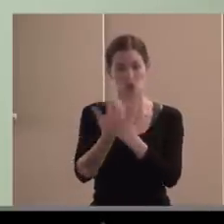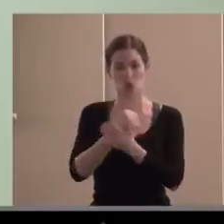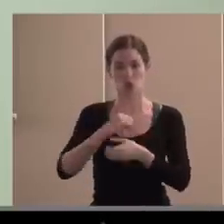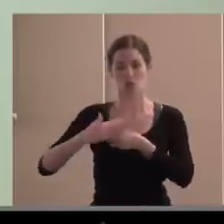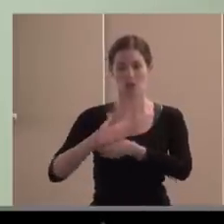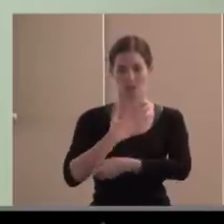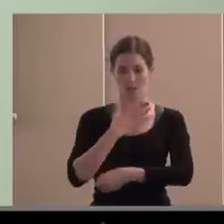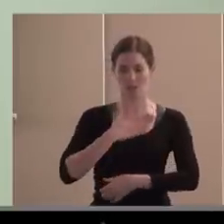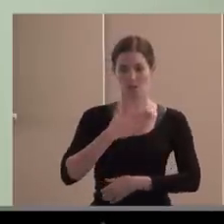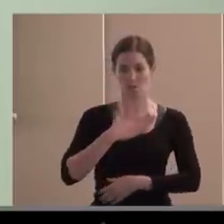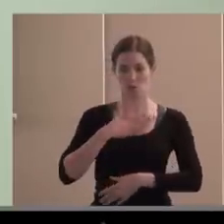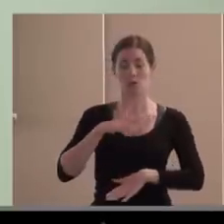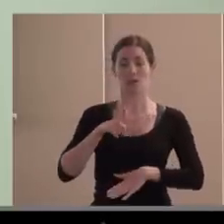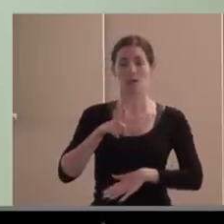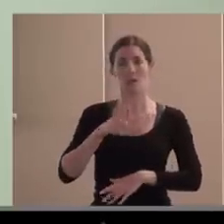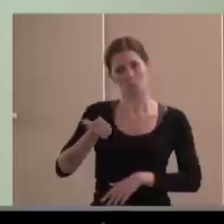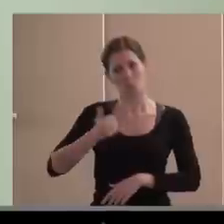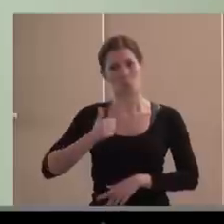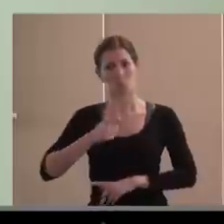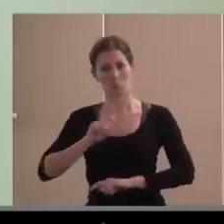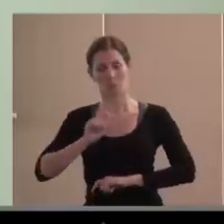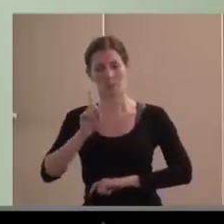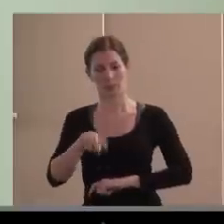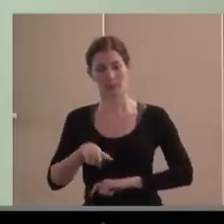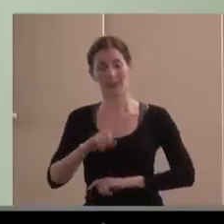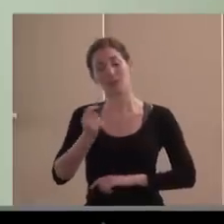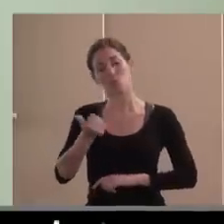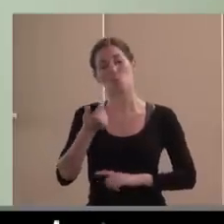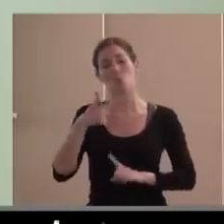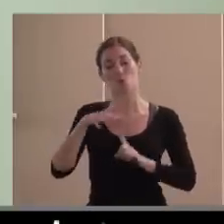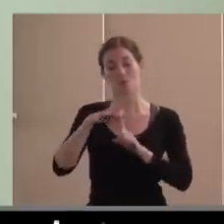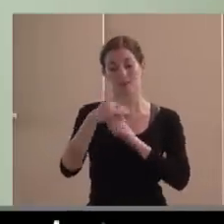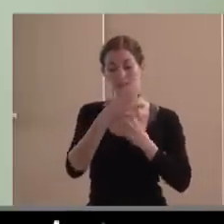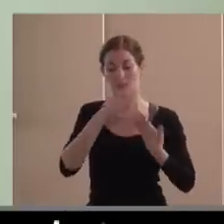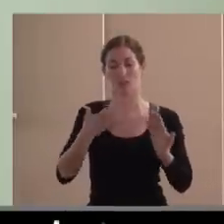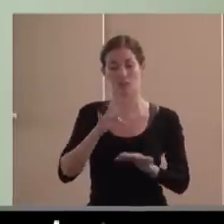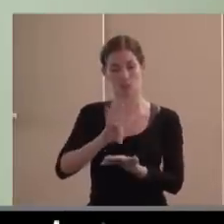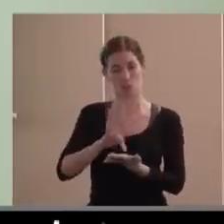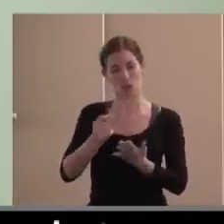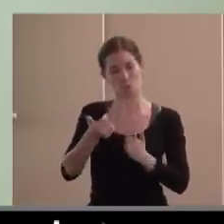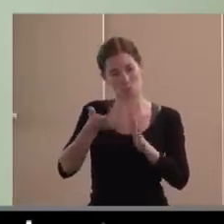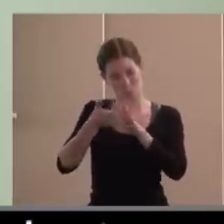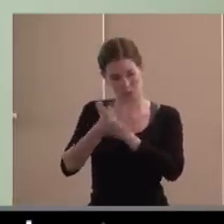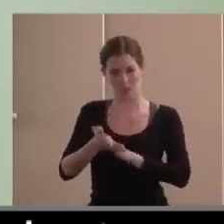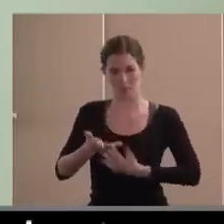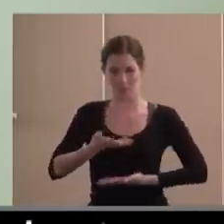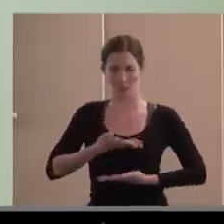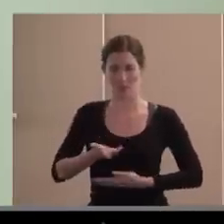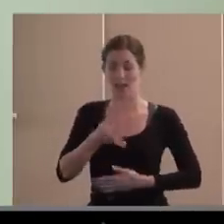posibilidades y que al menos definen un poco la situación actual en la que estamos. ¿Cuál es la situación actual